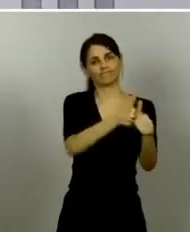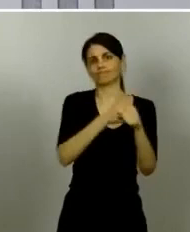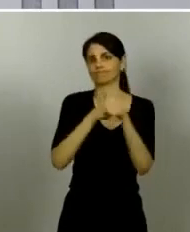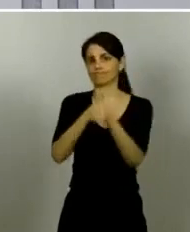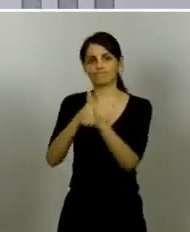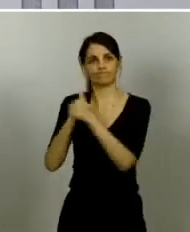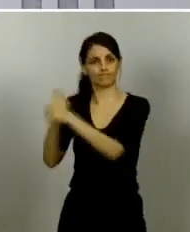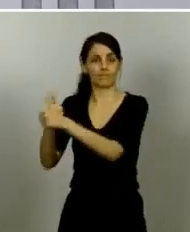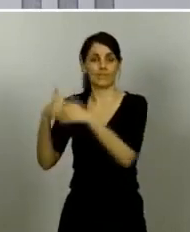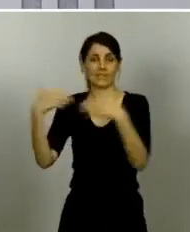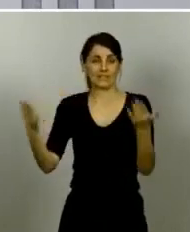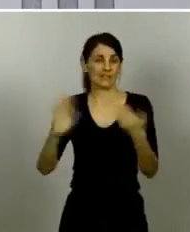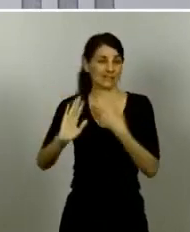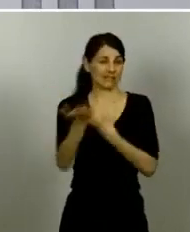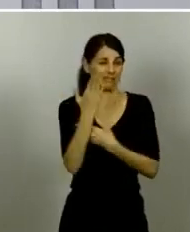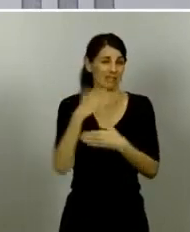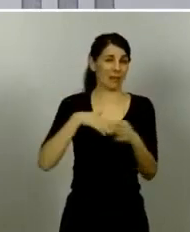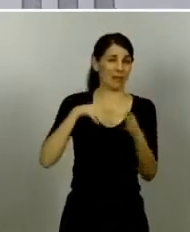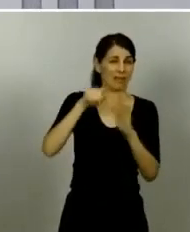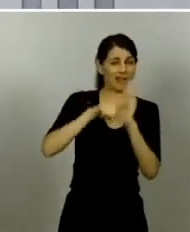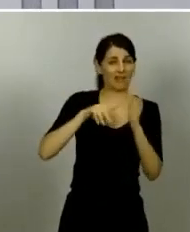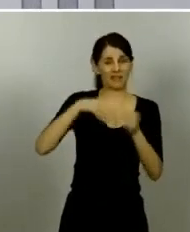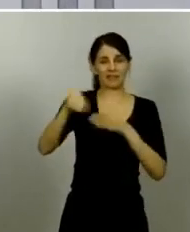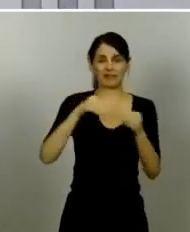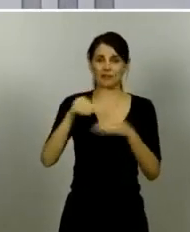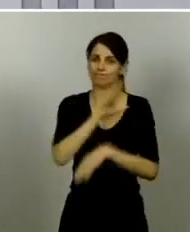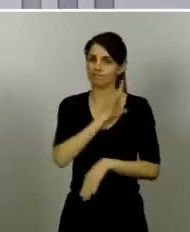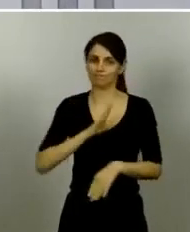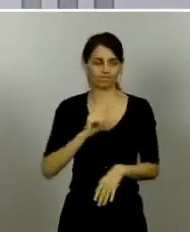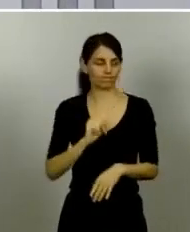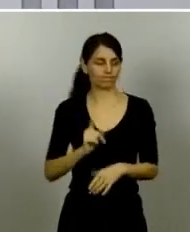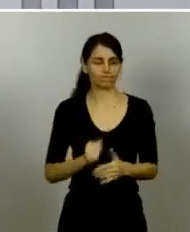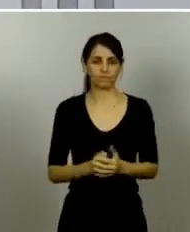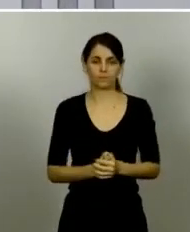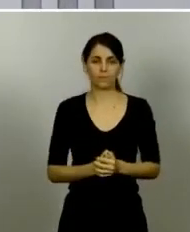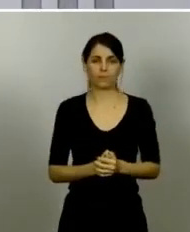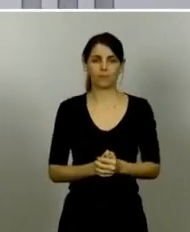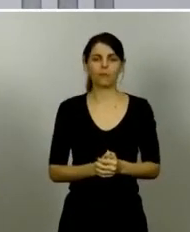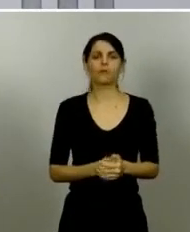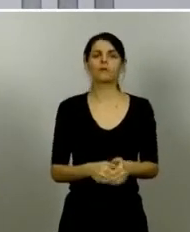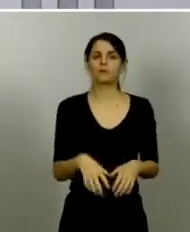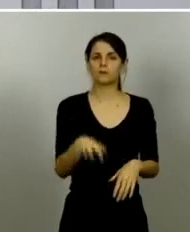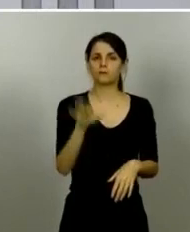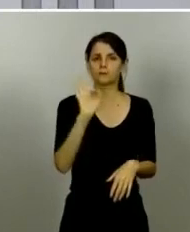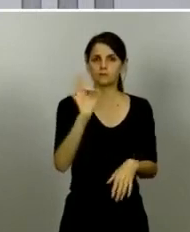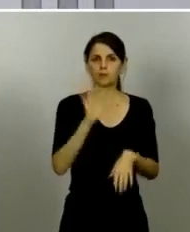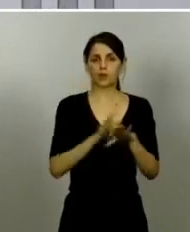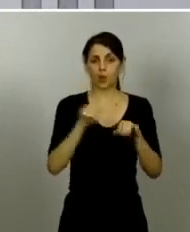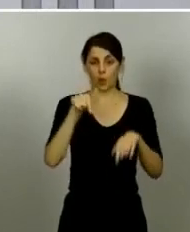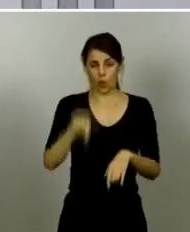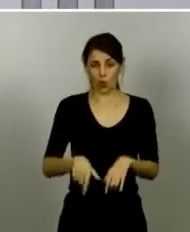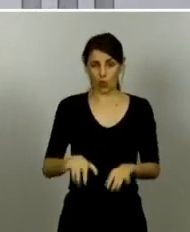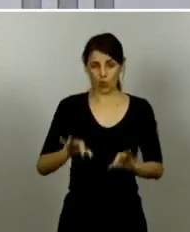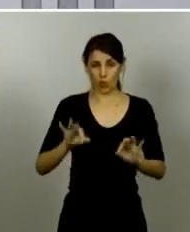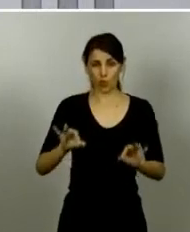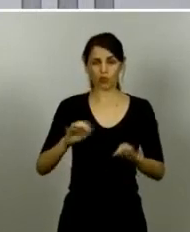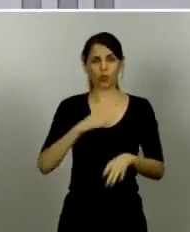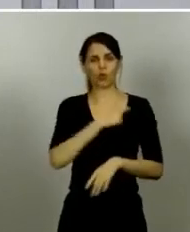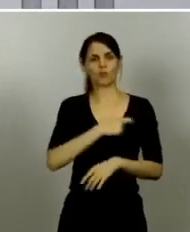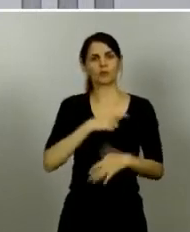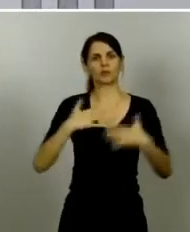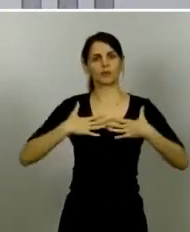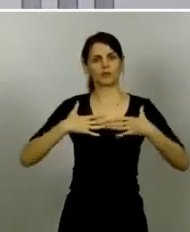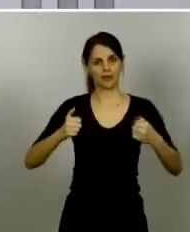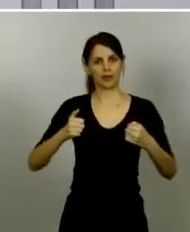flexibilización por las que usted me pregunta efectivamente yo hoy he comparecido por un espacio de seis horas y media en la Comisión de Sanidad del